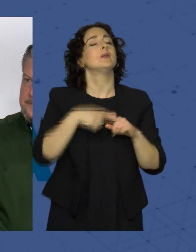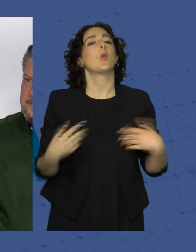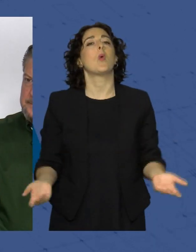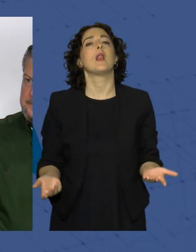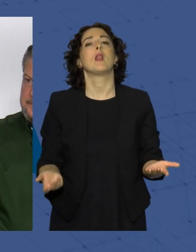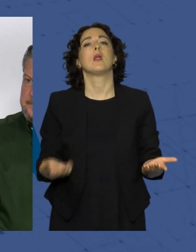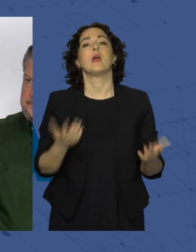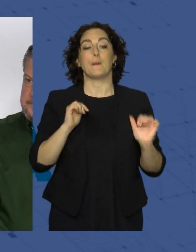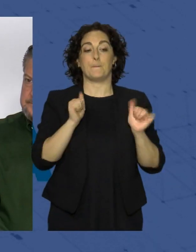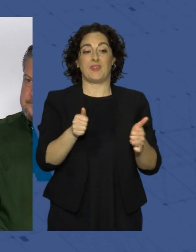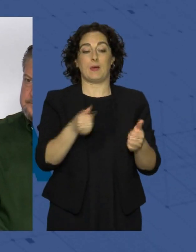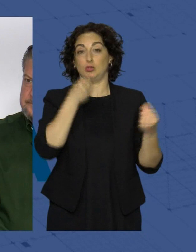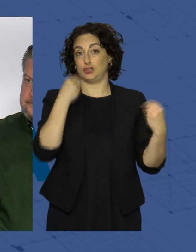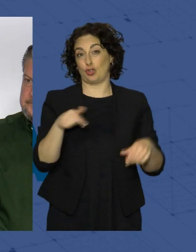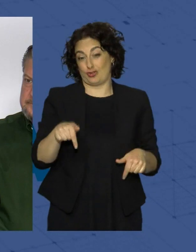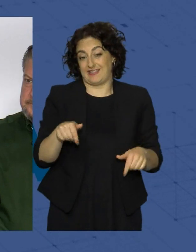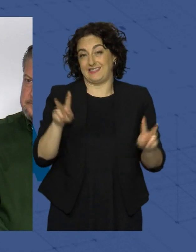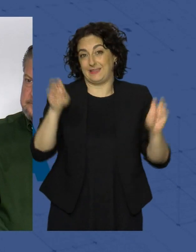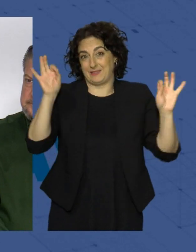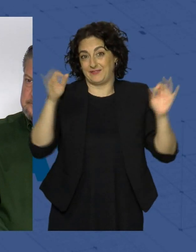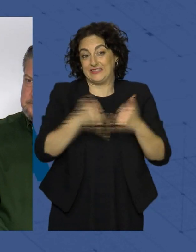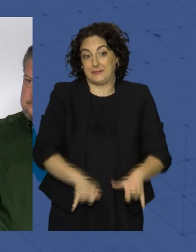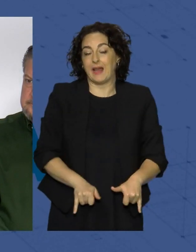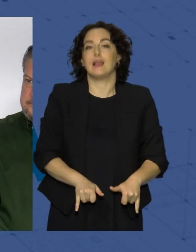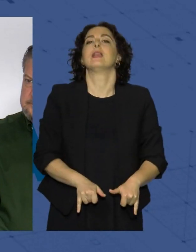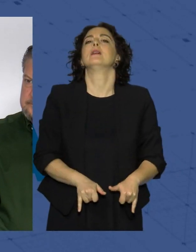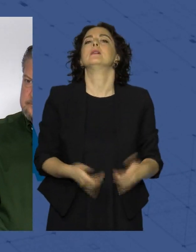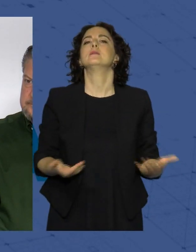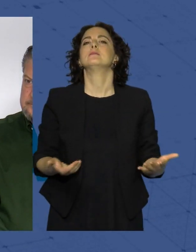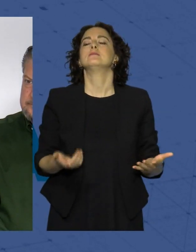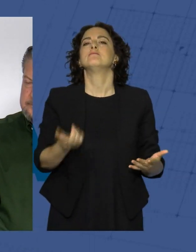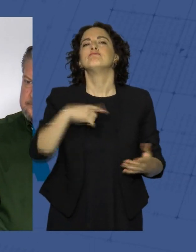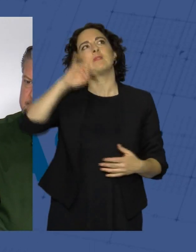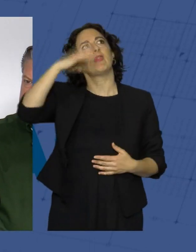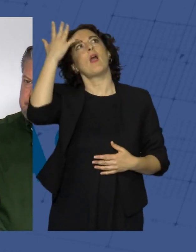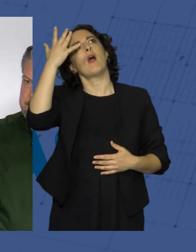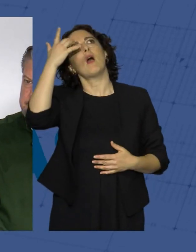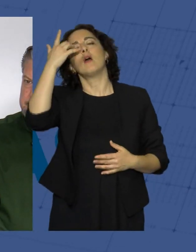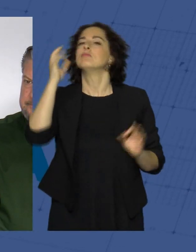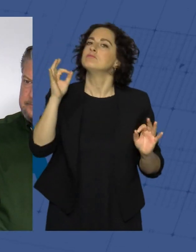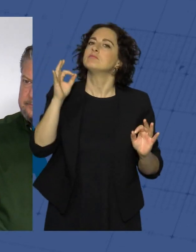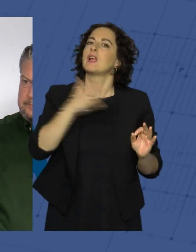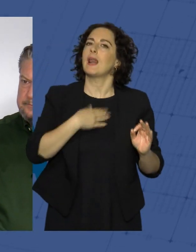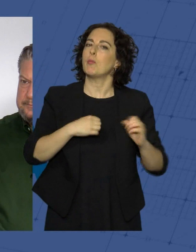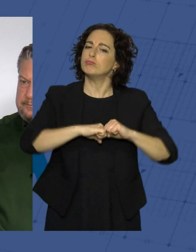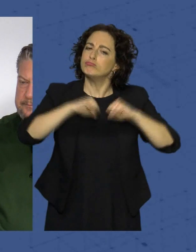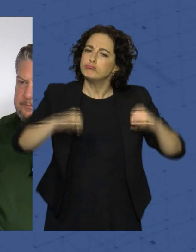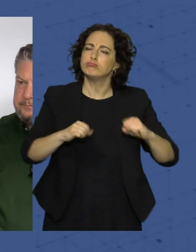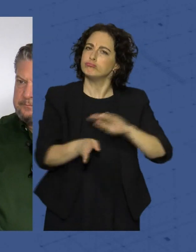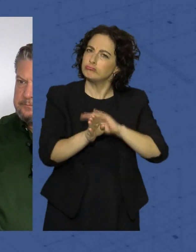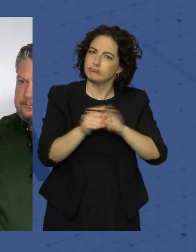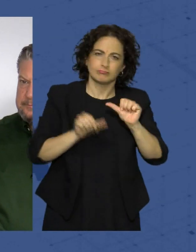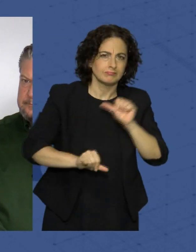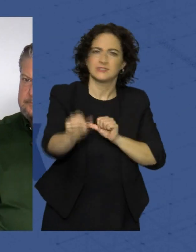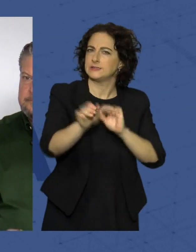cuando empezamos con esta historia del festival, pues nos salió la idea y queremos implantarlo para que sea permanente,